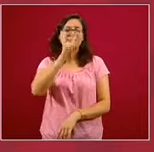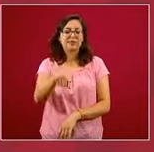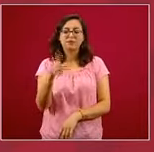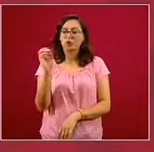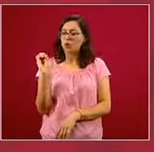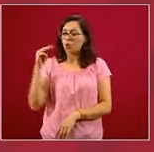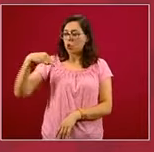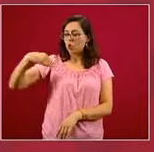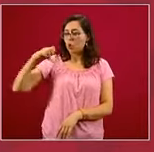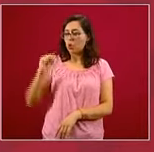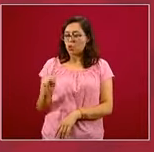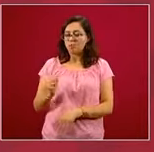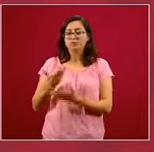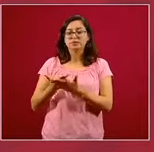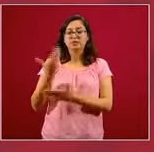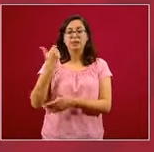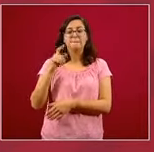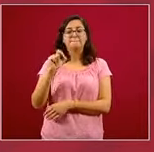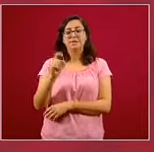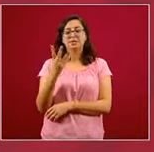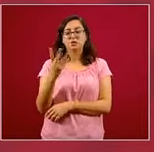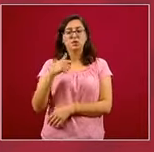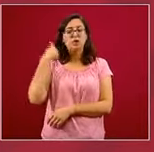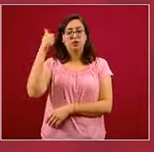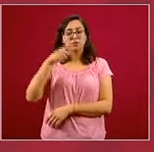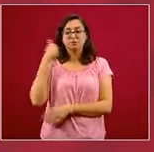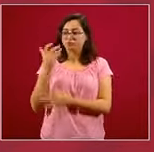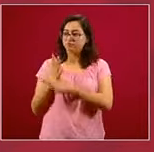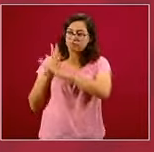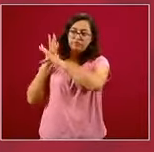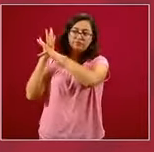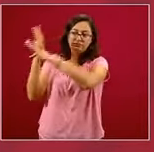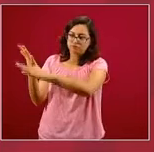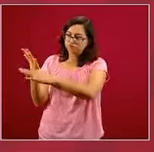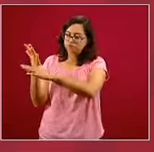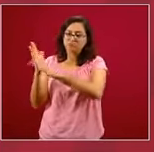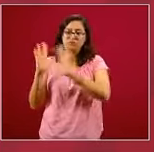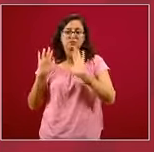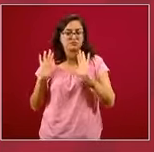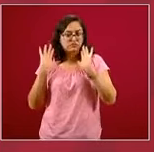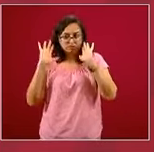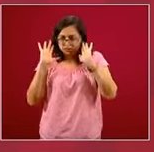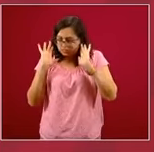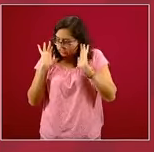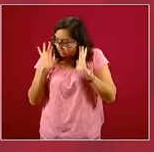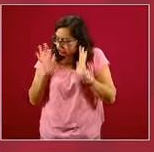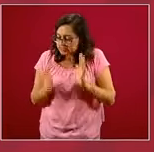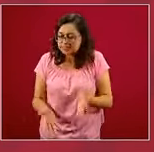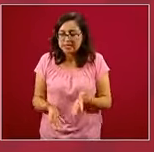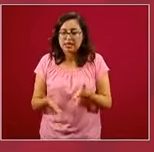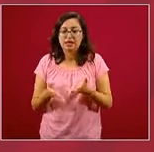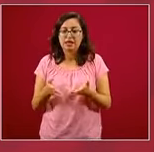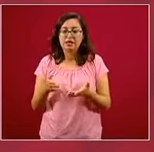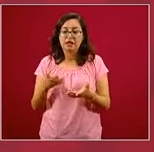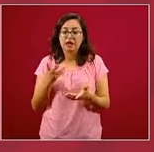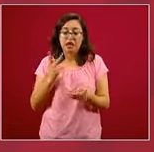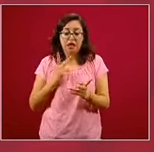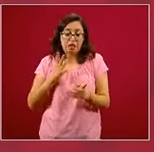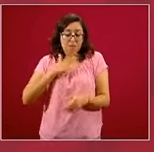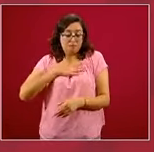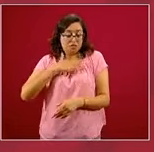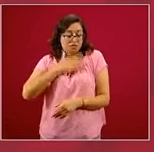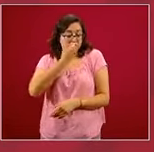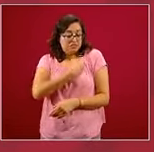Organización Mundial de la Salud desde el 24 de abril planteó esta postura a lo que se le denomina el pasaporte